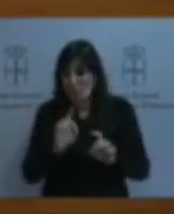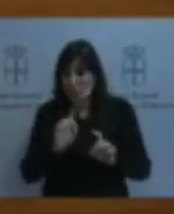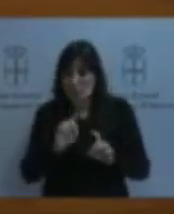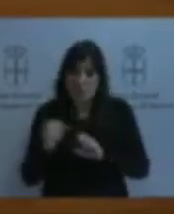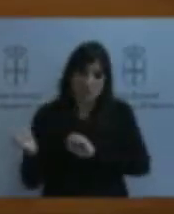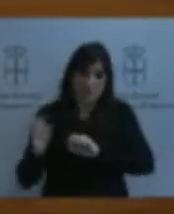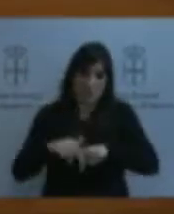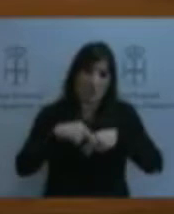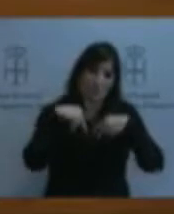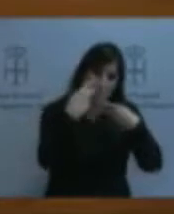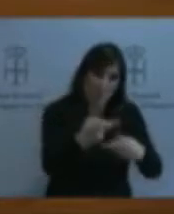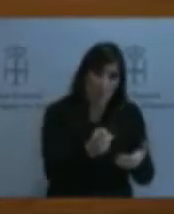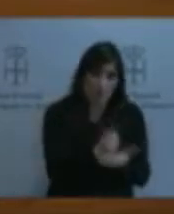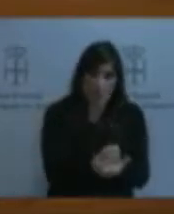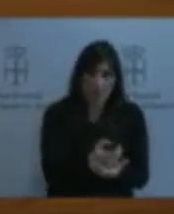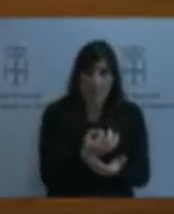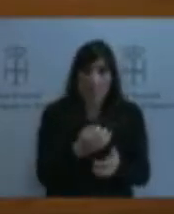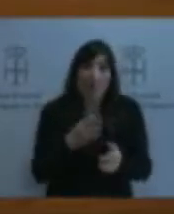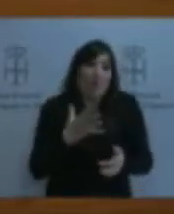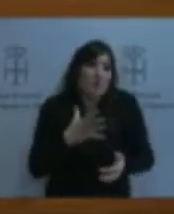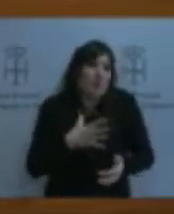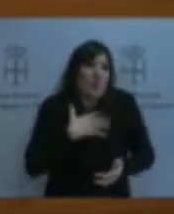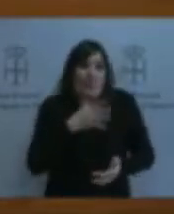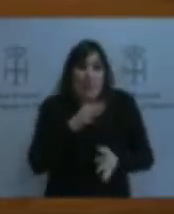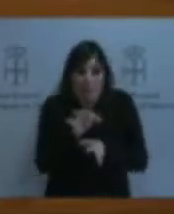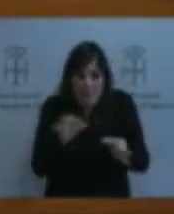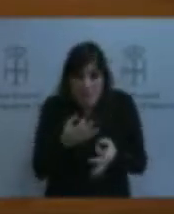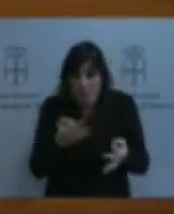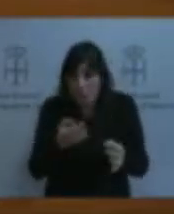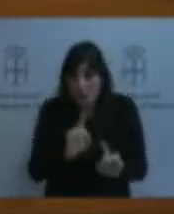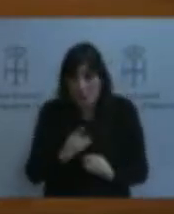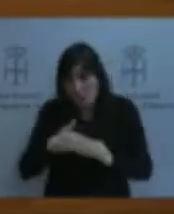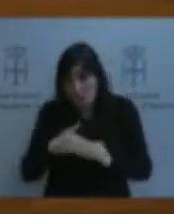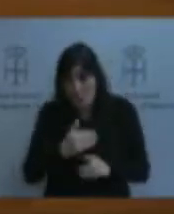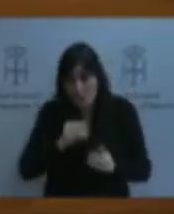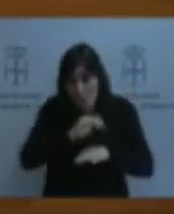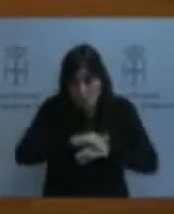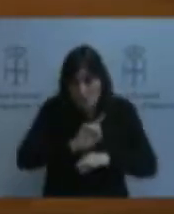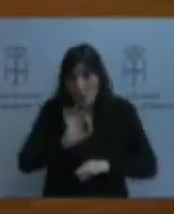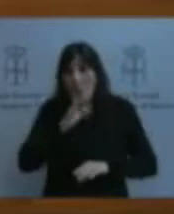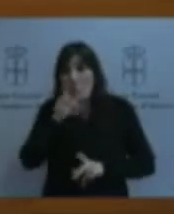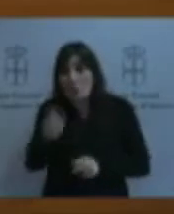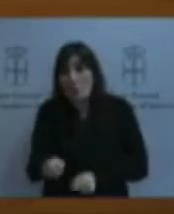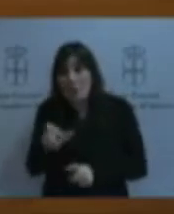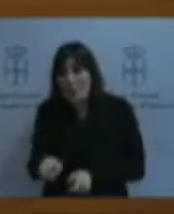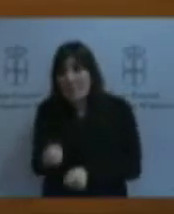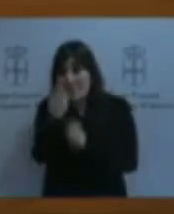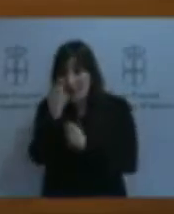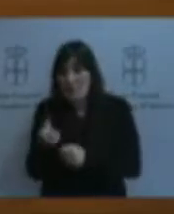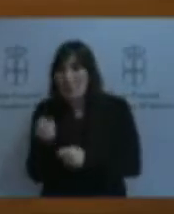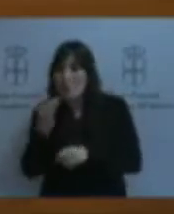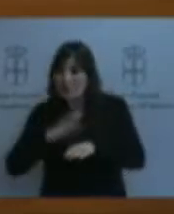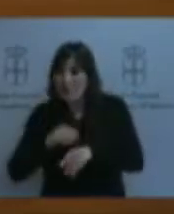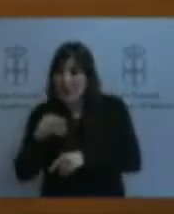o la talla mínima o porque el pescador no dispone de las cuotas para esa especie. Es algo que progresivamente